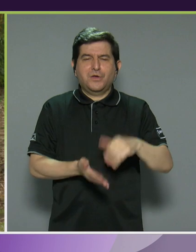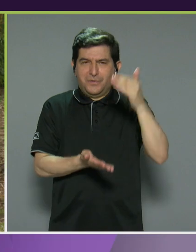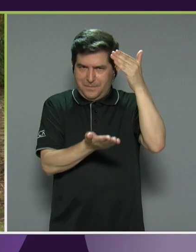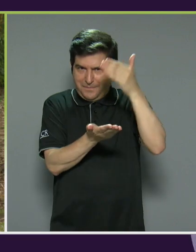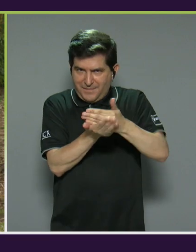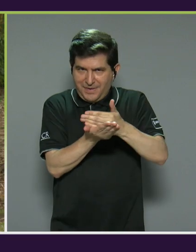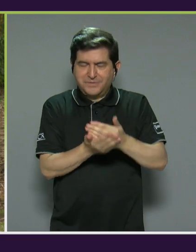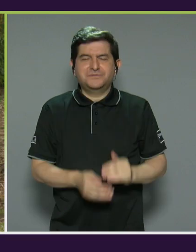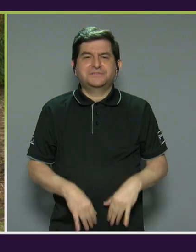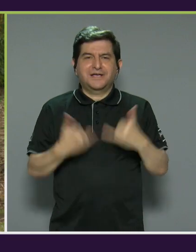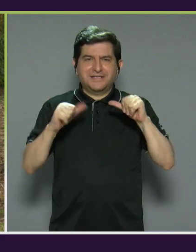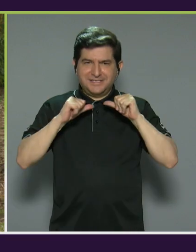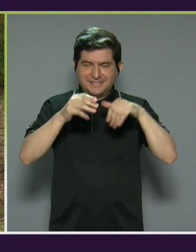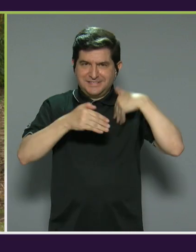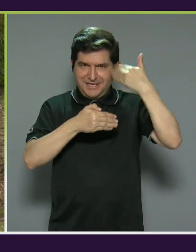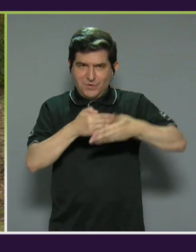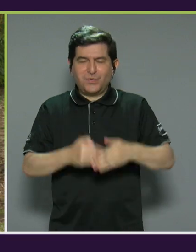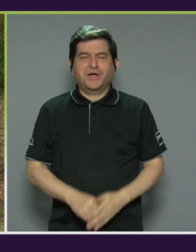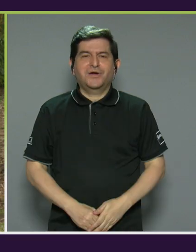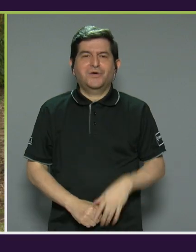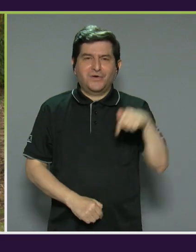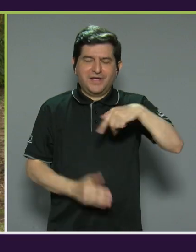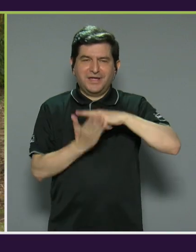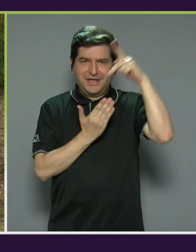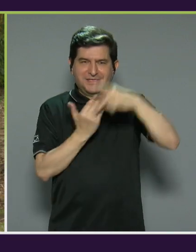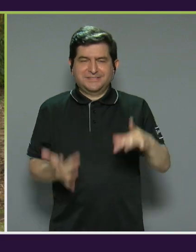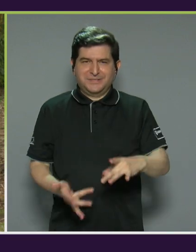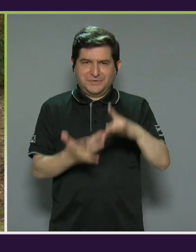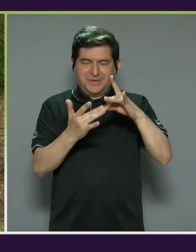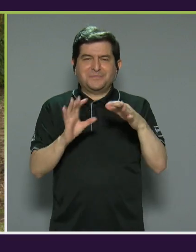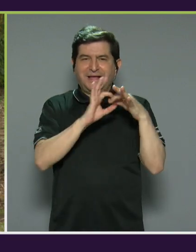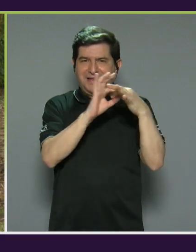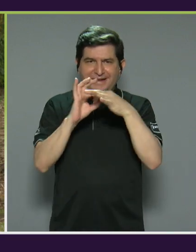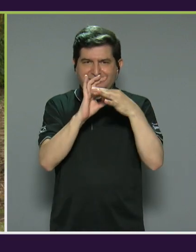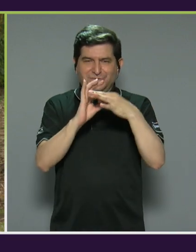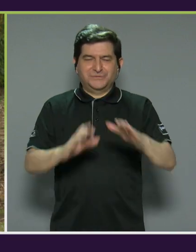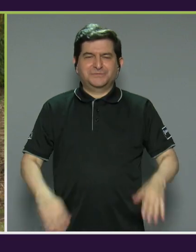momentito, pero ya casi seguimos con más de este programa de Nexos.